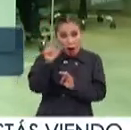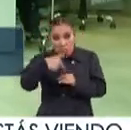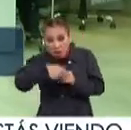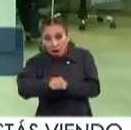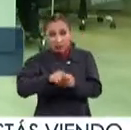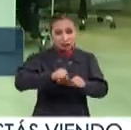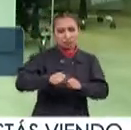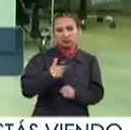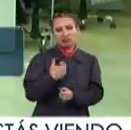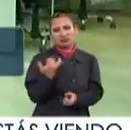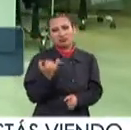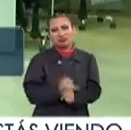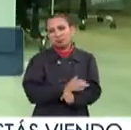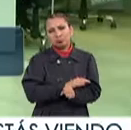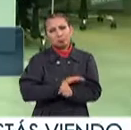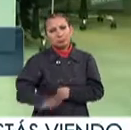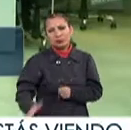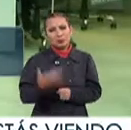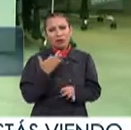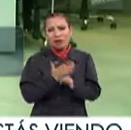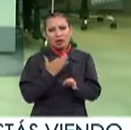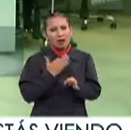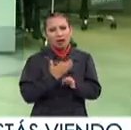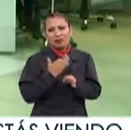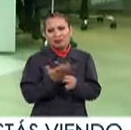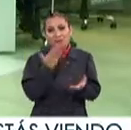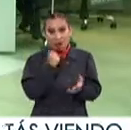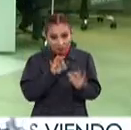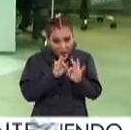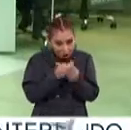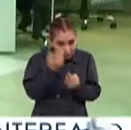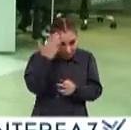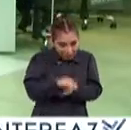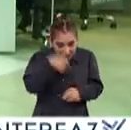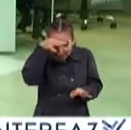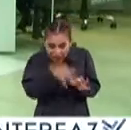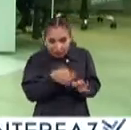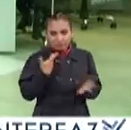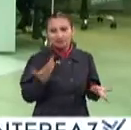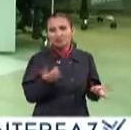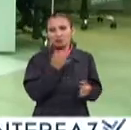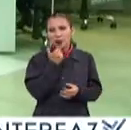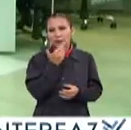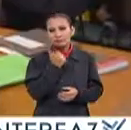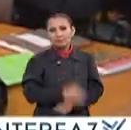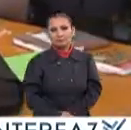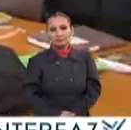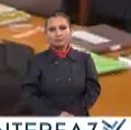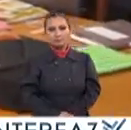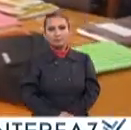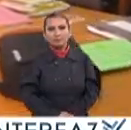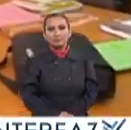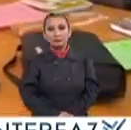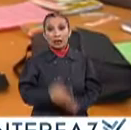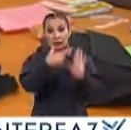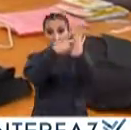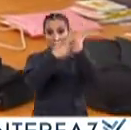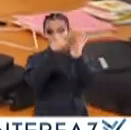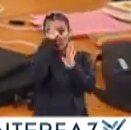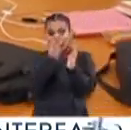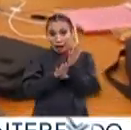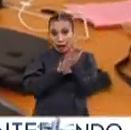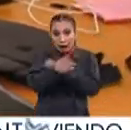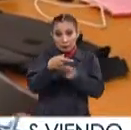más precisa De la cual hasta ahora no hay métodos que nos den esa precisión Los protocolos de